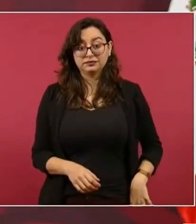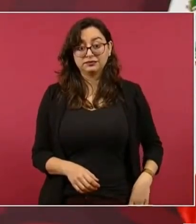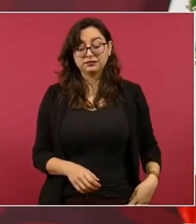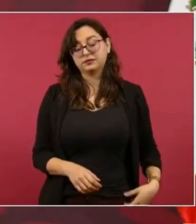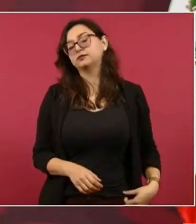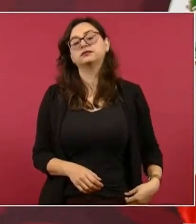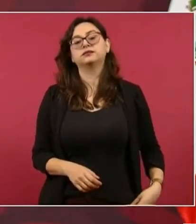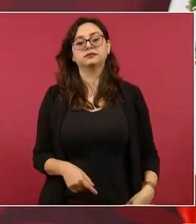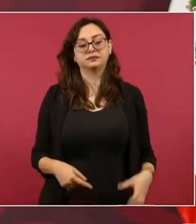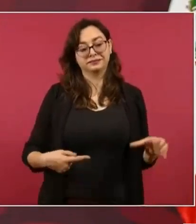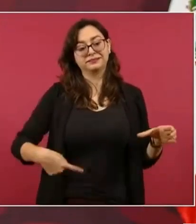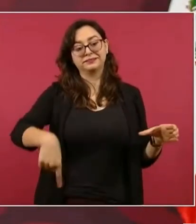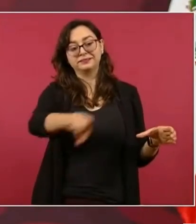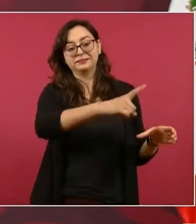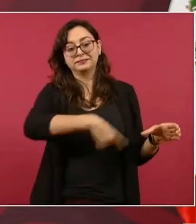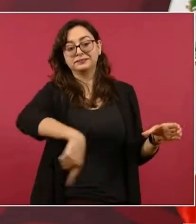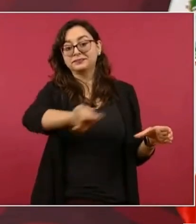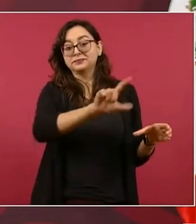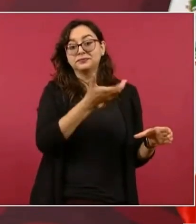que regrese